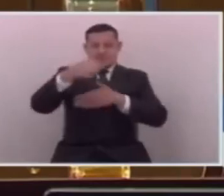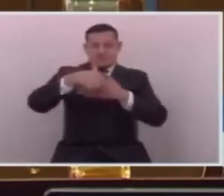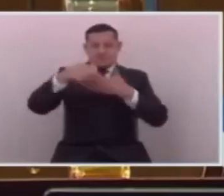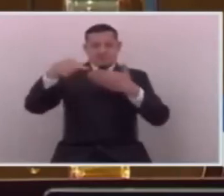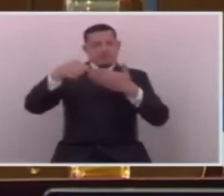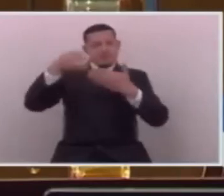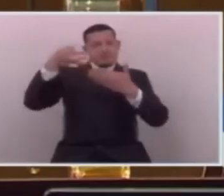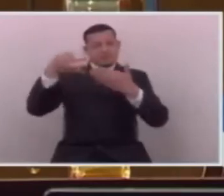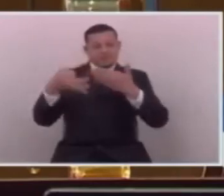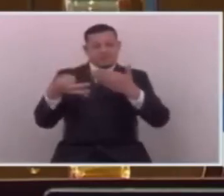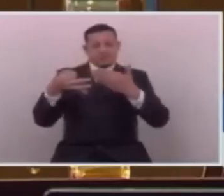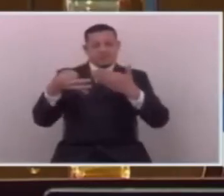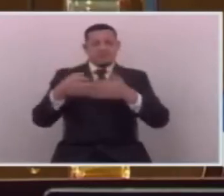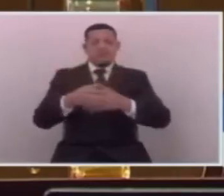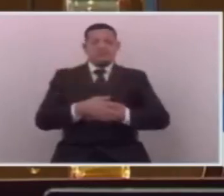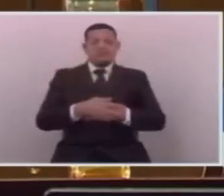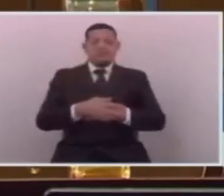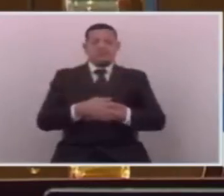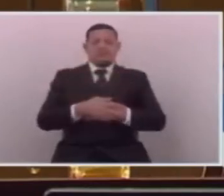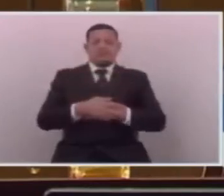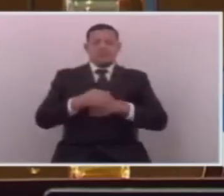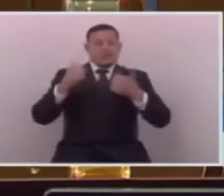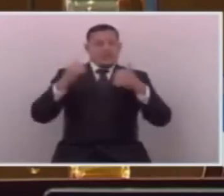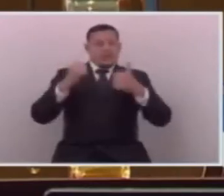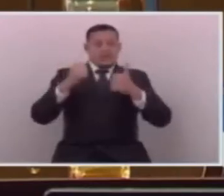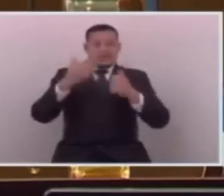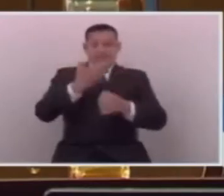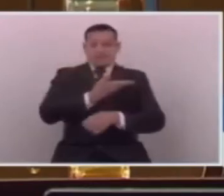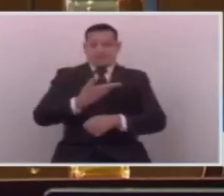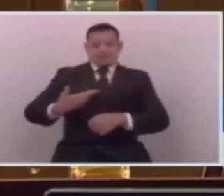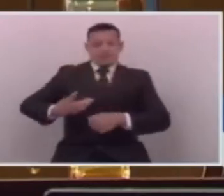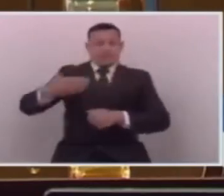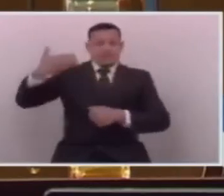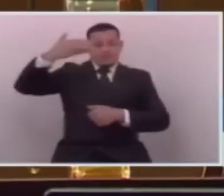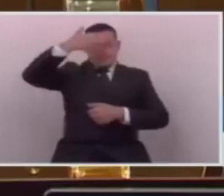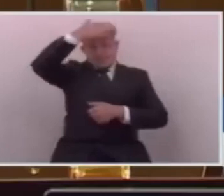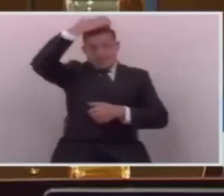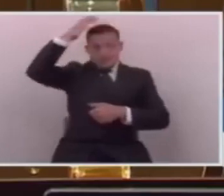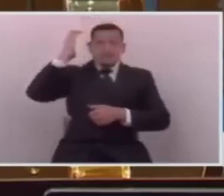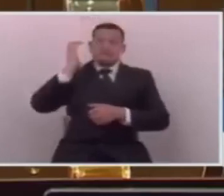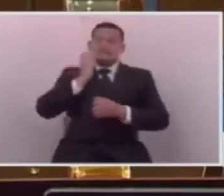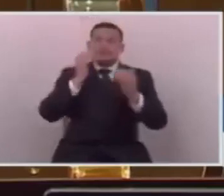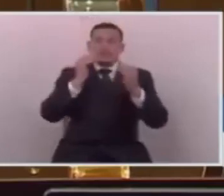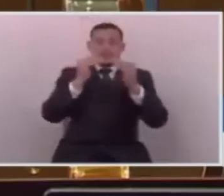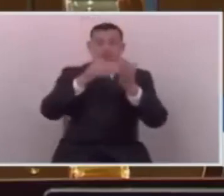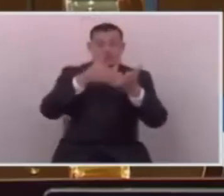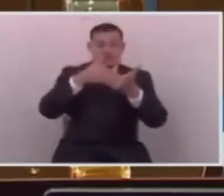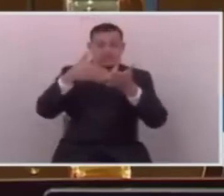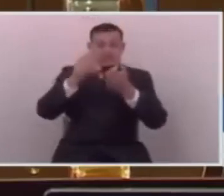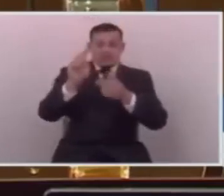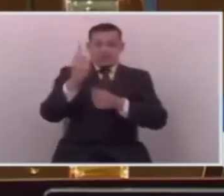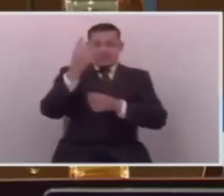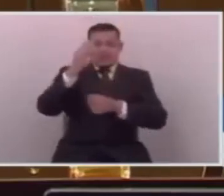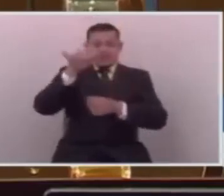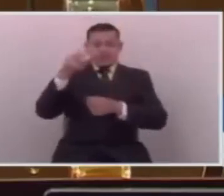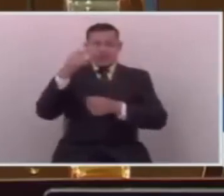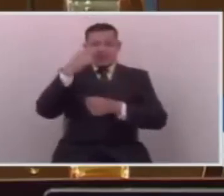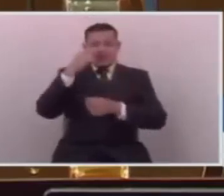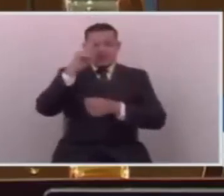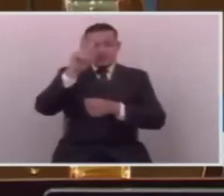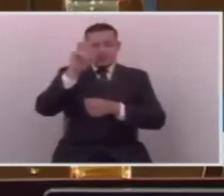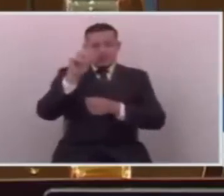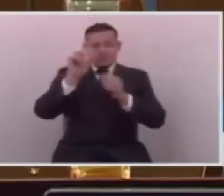asamblea legislativa, y desde que el presidente Bukele también inició el primero de junio del